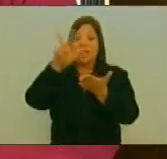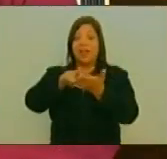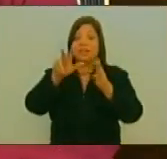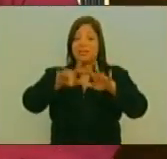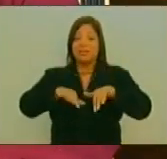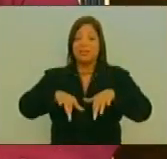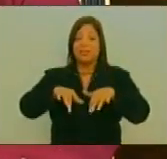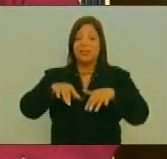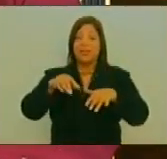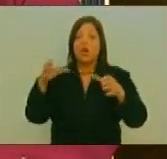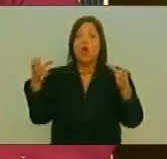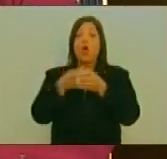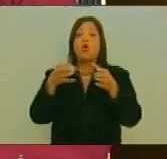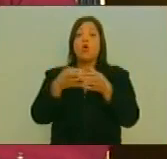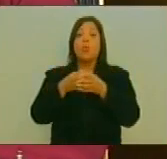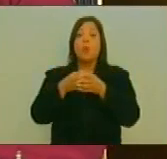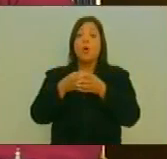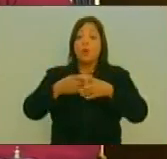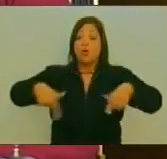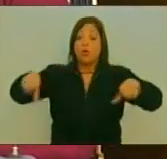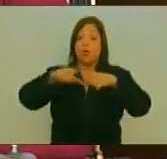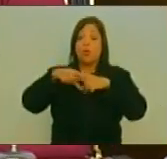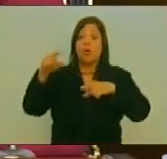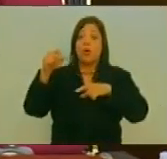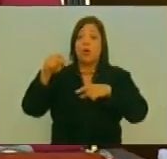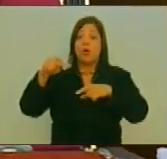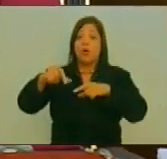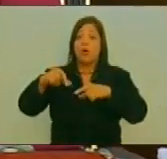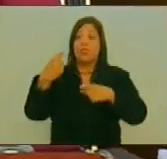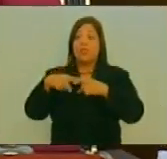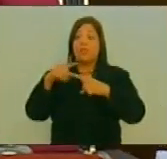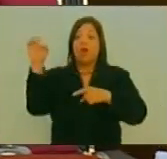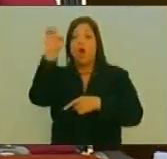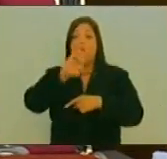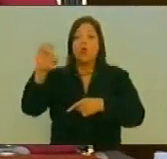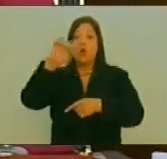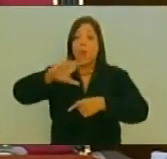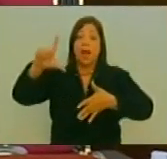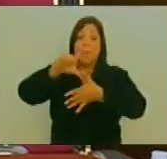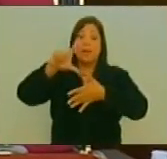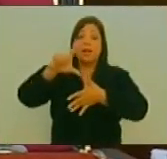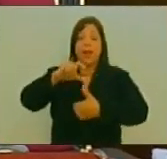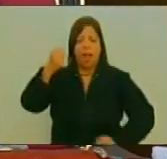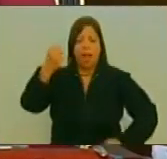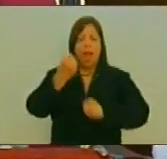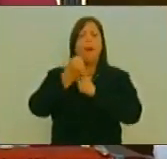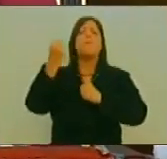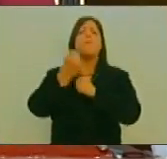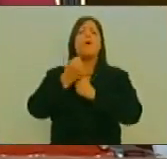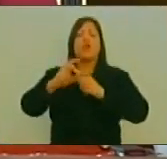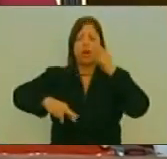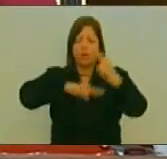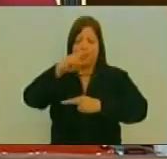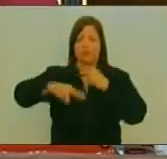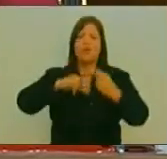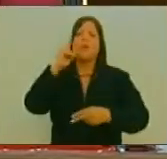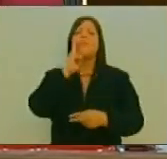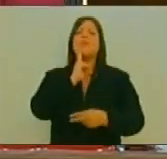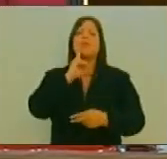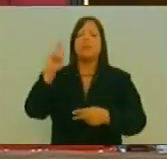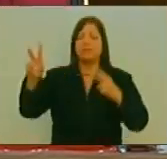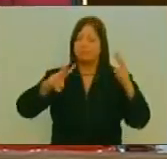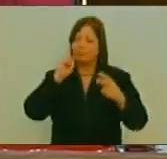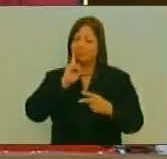Eurolat Y todas Las bancadas De izquierda De Europa Y de América Latina Respaldan A la revolución Bolivariana